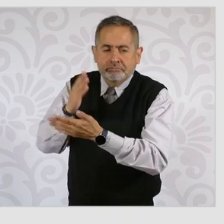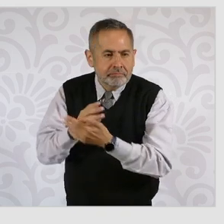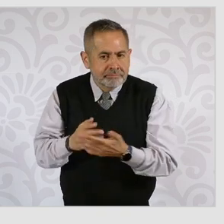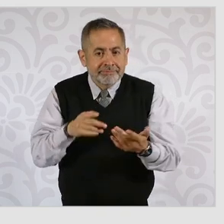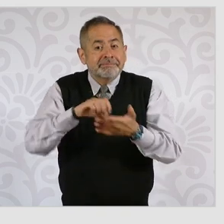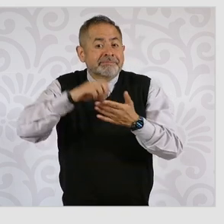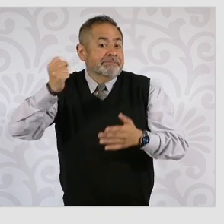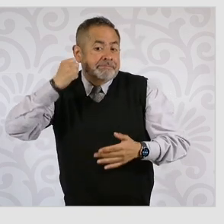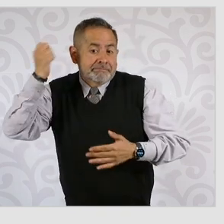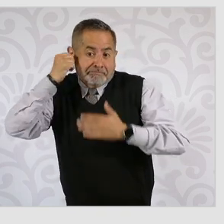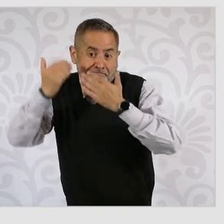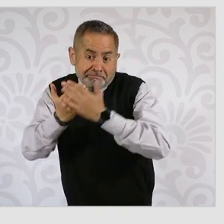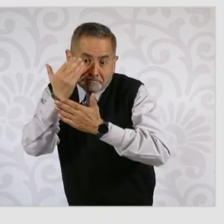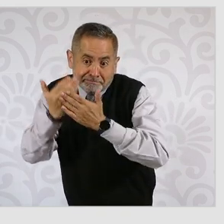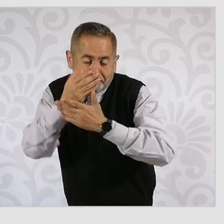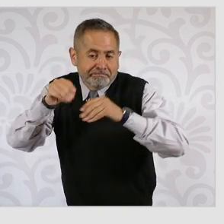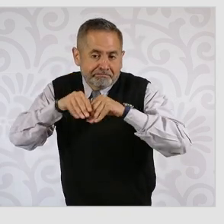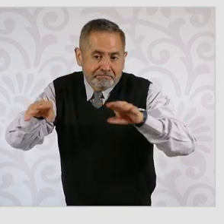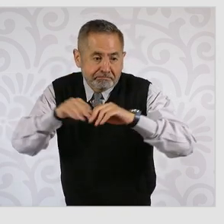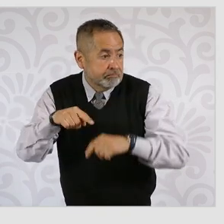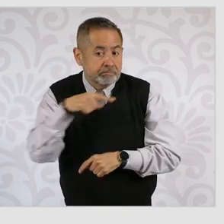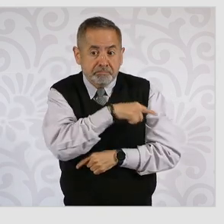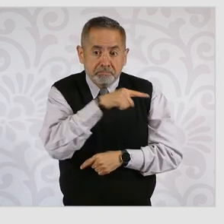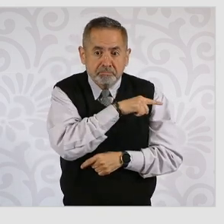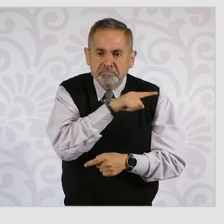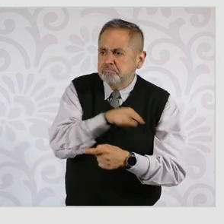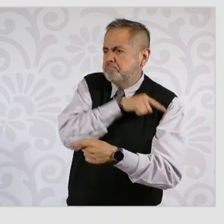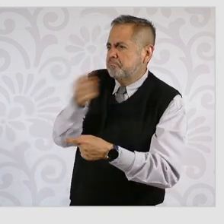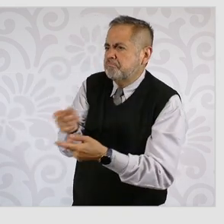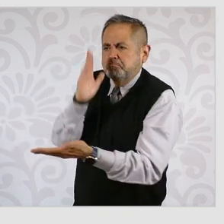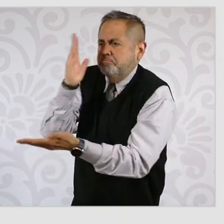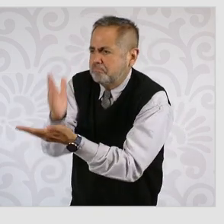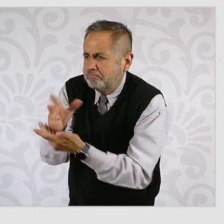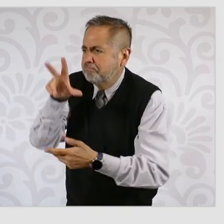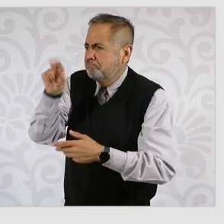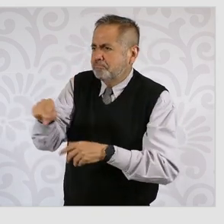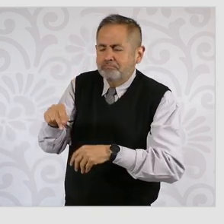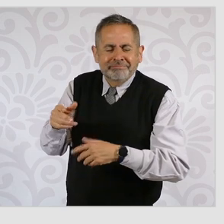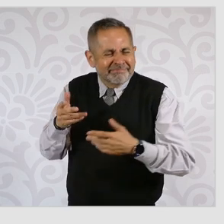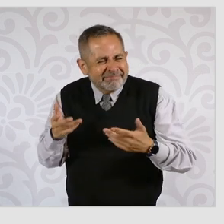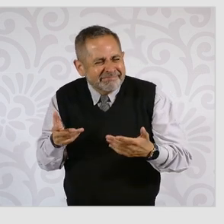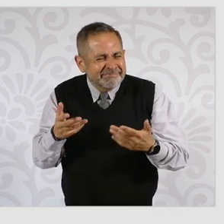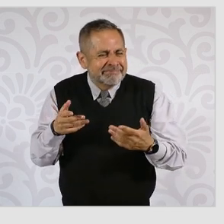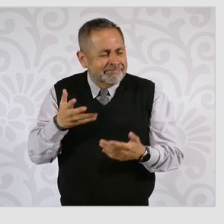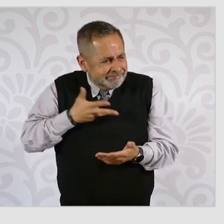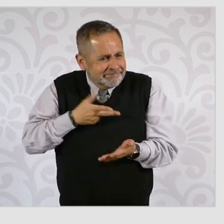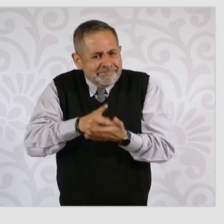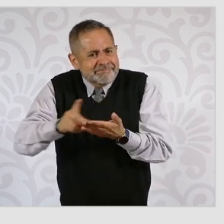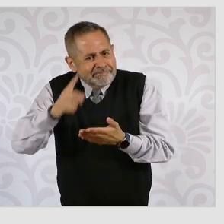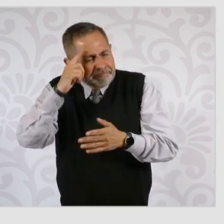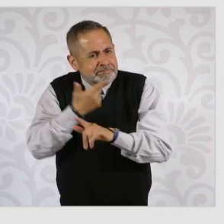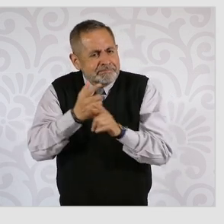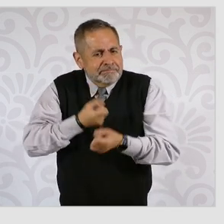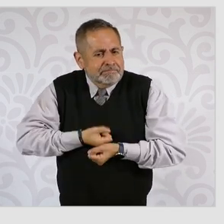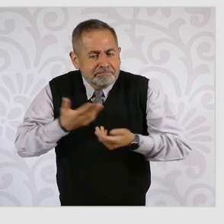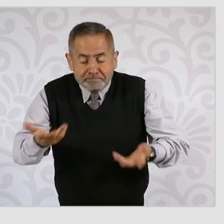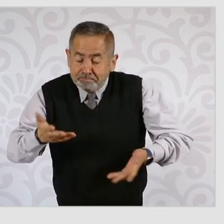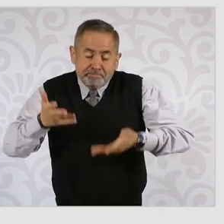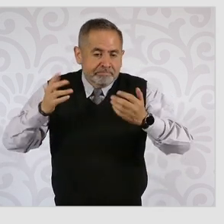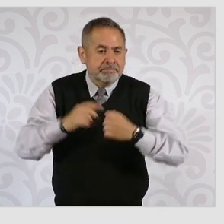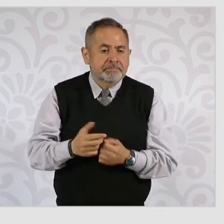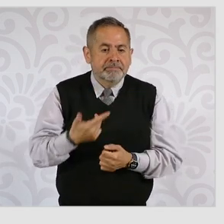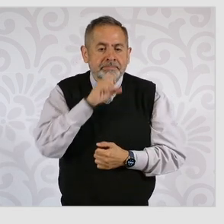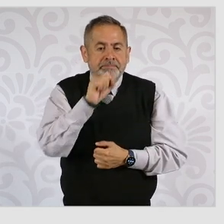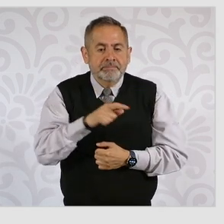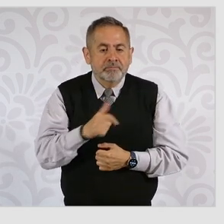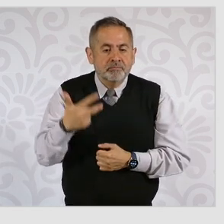también la parte del derecho a la libertad de expresión, ocho, y también de